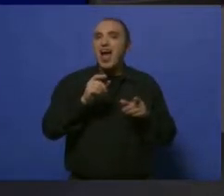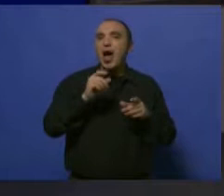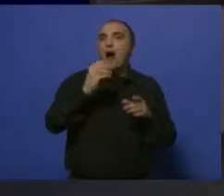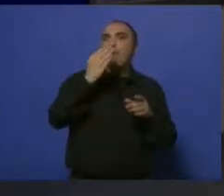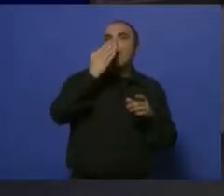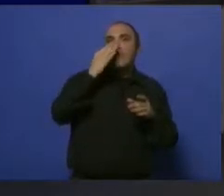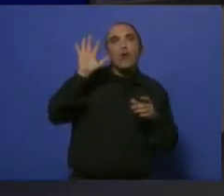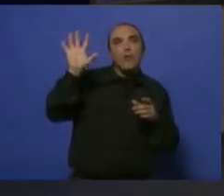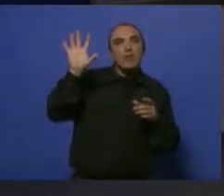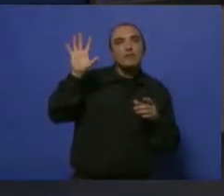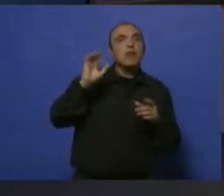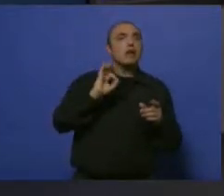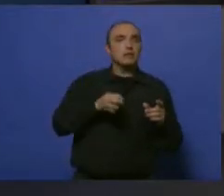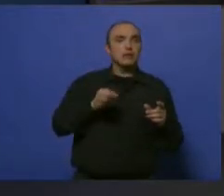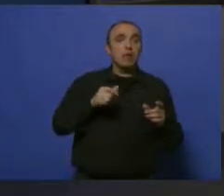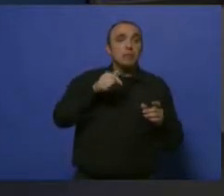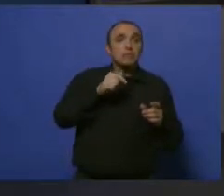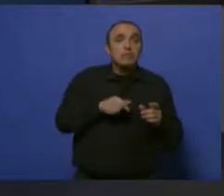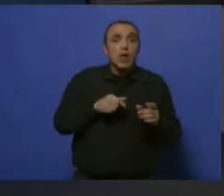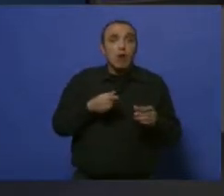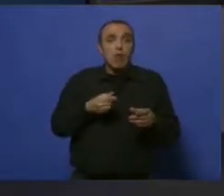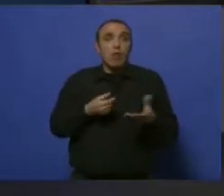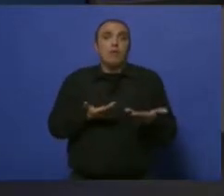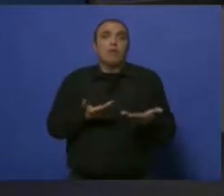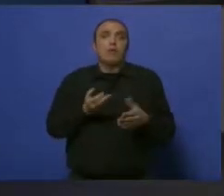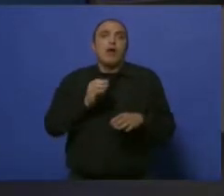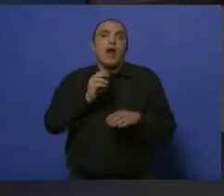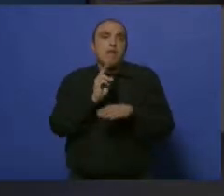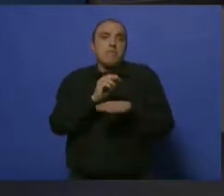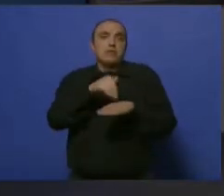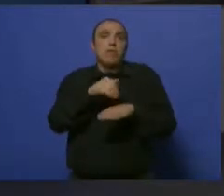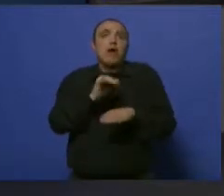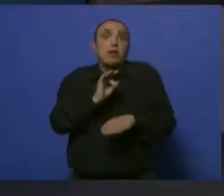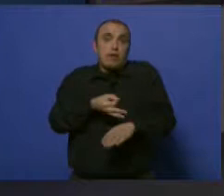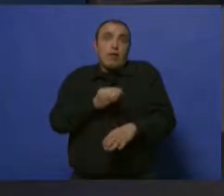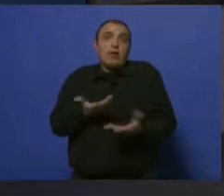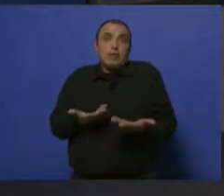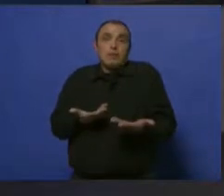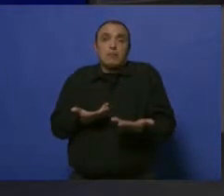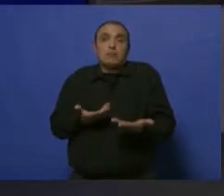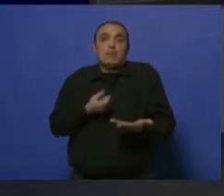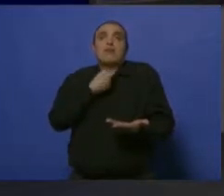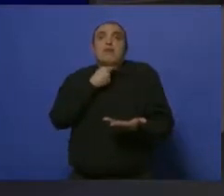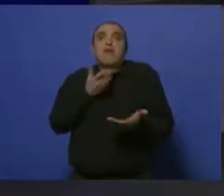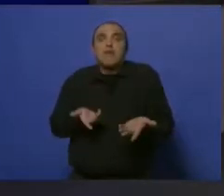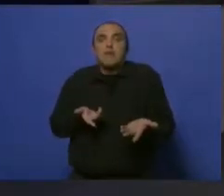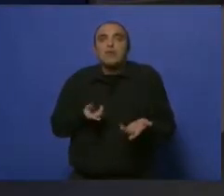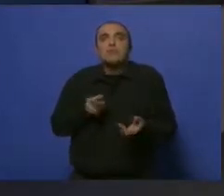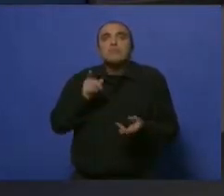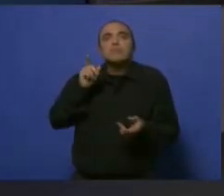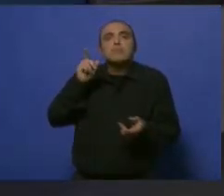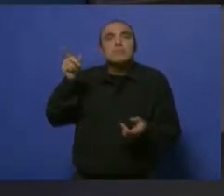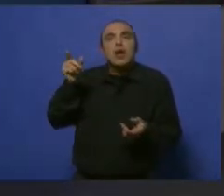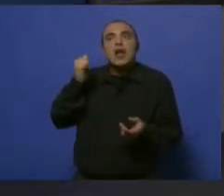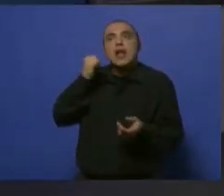que queremos saber es qué es lo que pasa en Villamaría y en la región inmediata. Tenemos en línea a la infectóloga Soledad Frola y la vamos